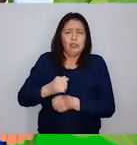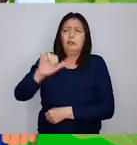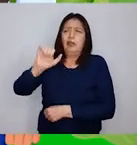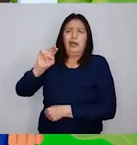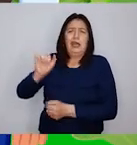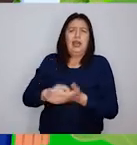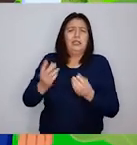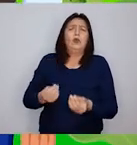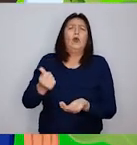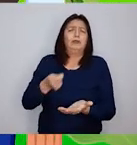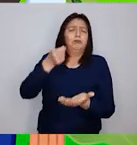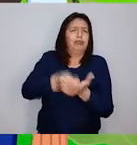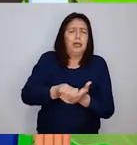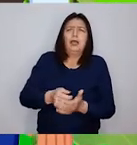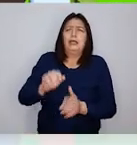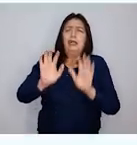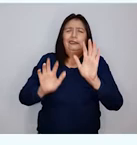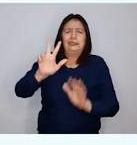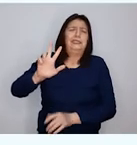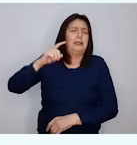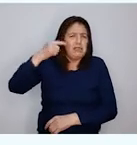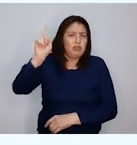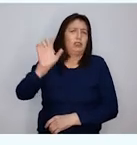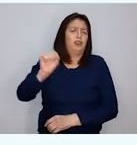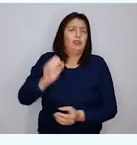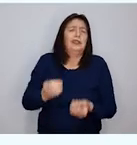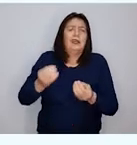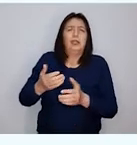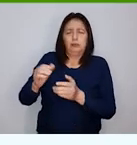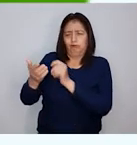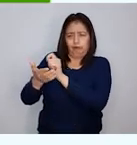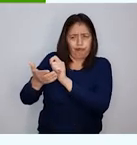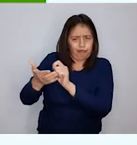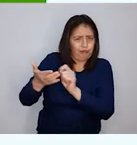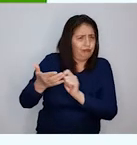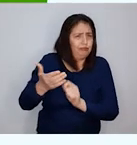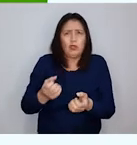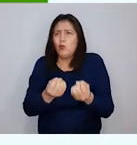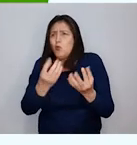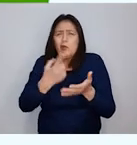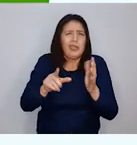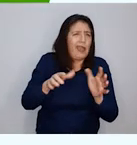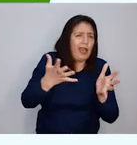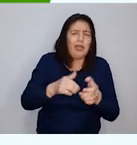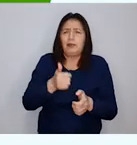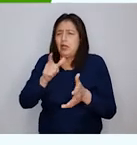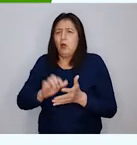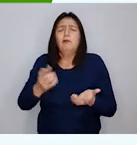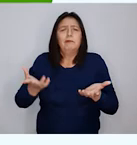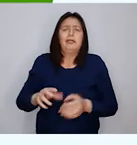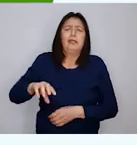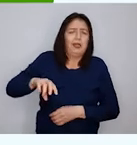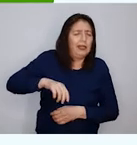ANA viene invirtiendo 13 millones de soles en la elaboración del Inventario Nacional de Infraestructura Hidráulica para riego en